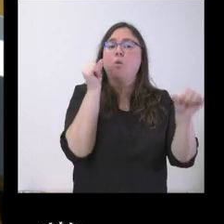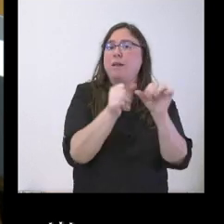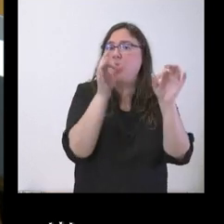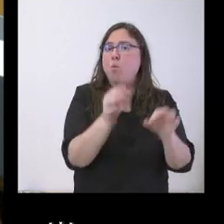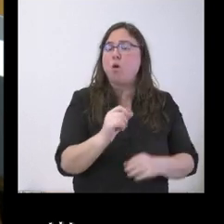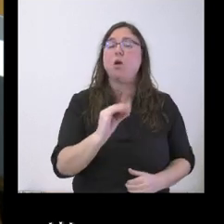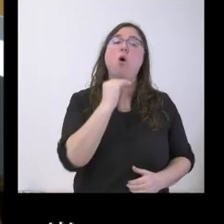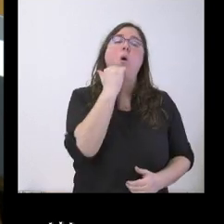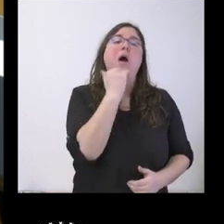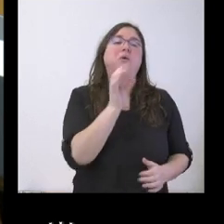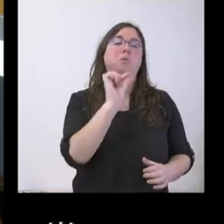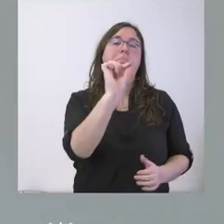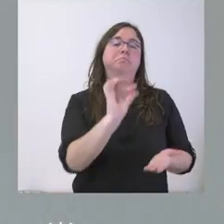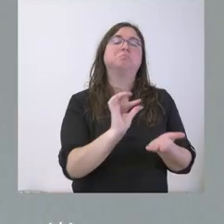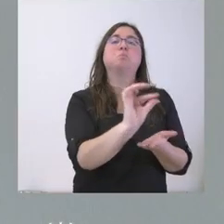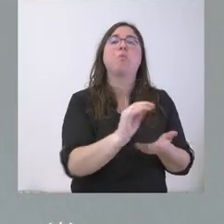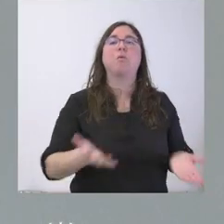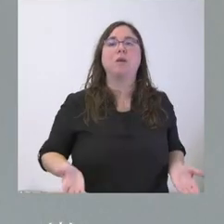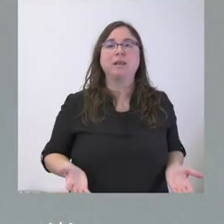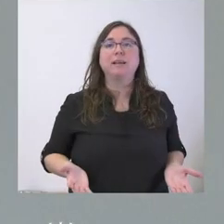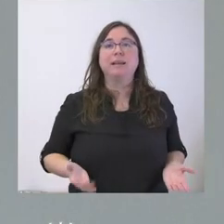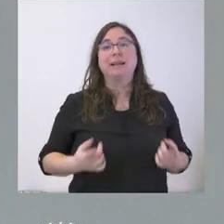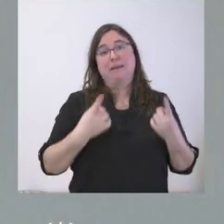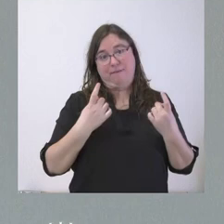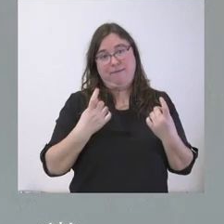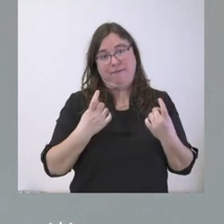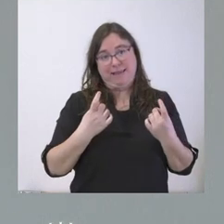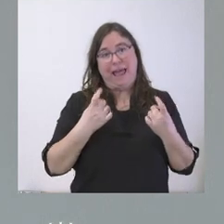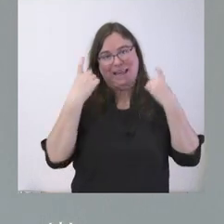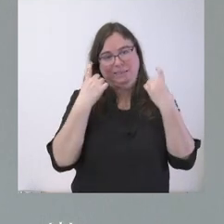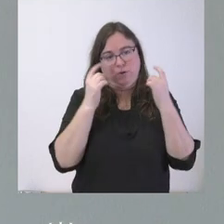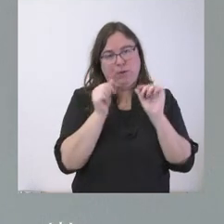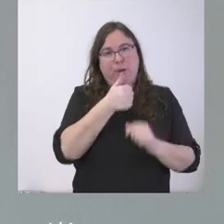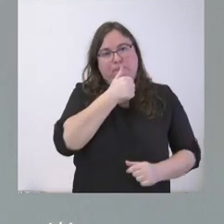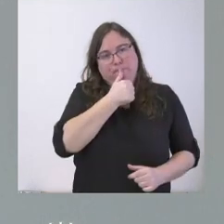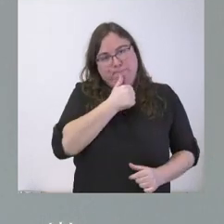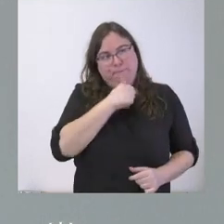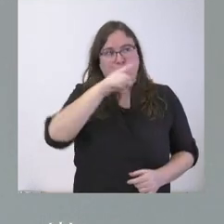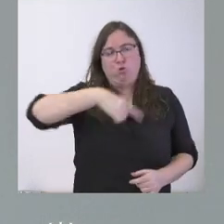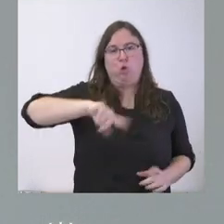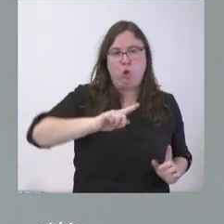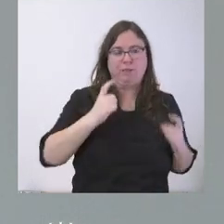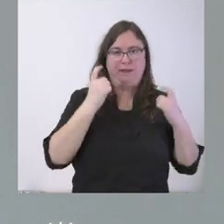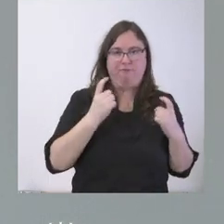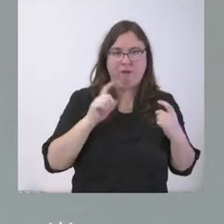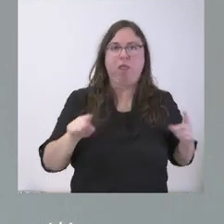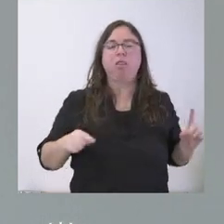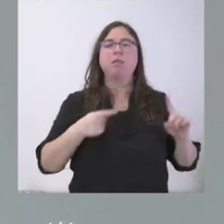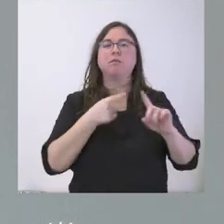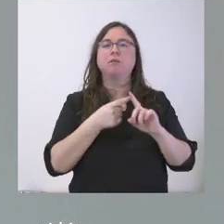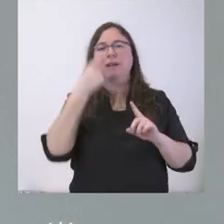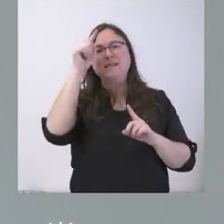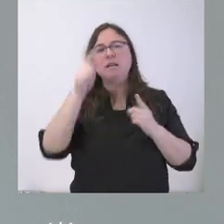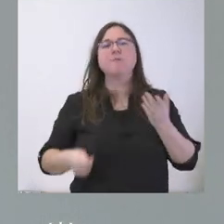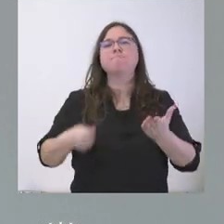o sería algo simbólico? Bueno, hay que hacer primero un esfuerzo de austeridad entre todos y también vamos a conocer cuáles son las aportaciones del